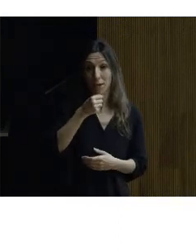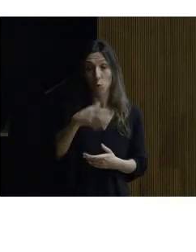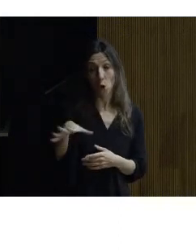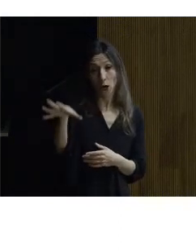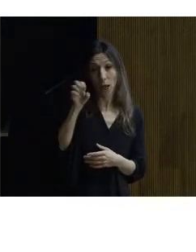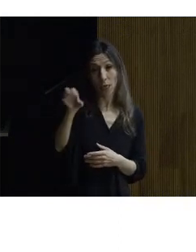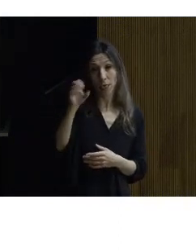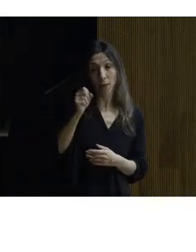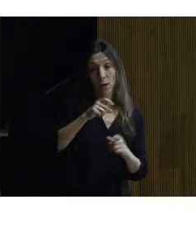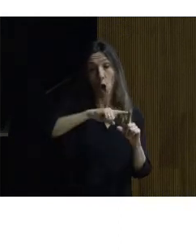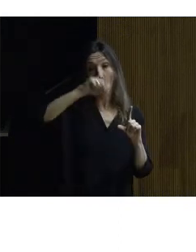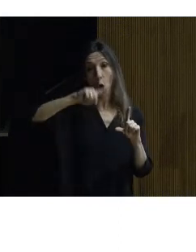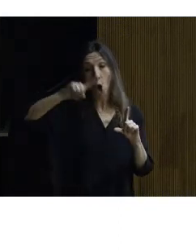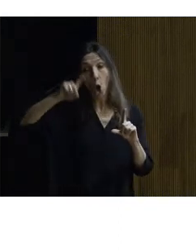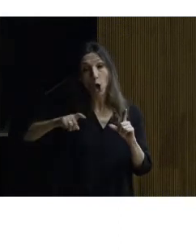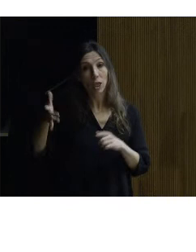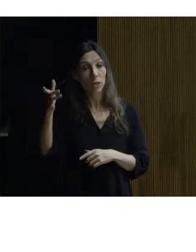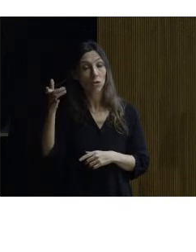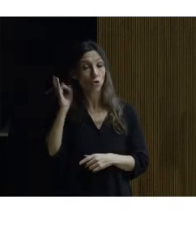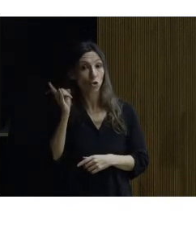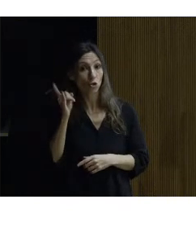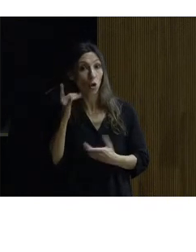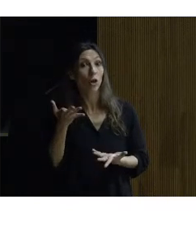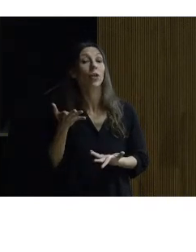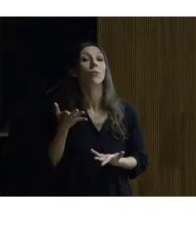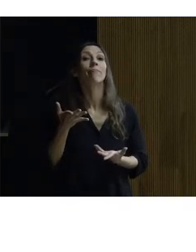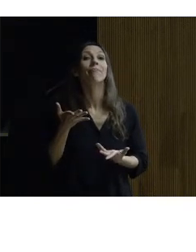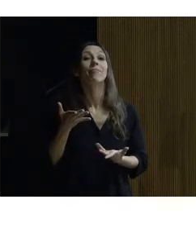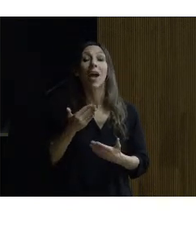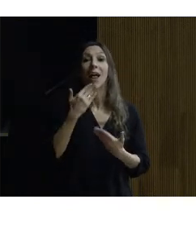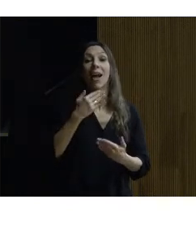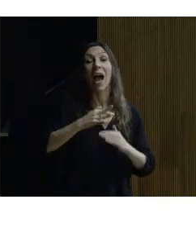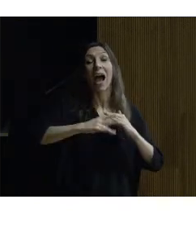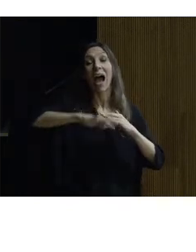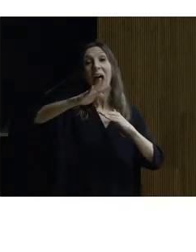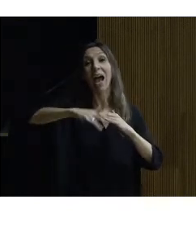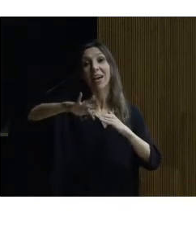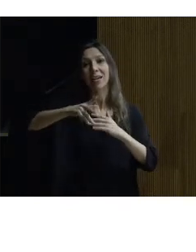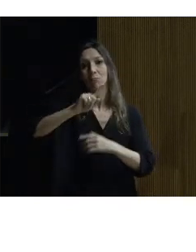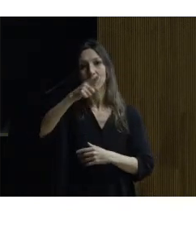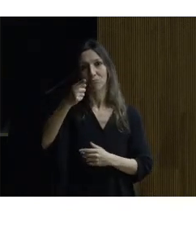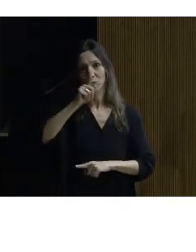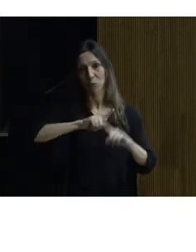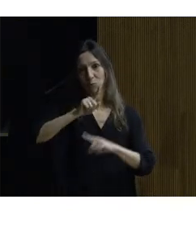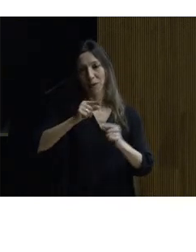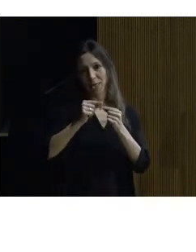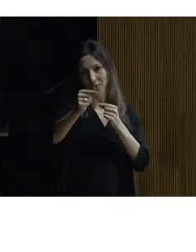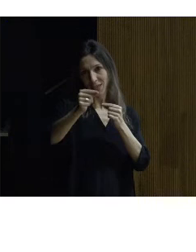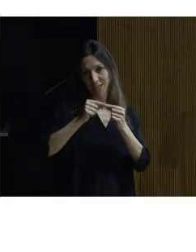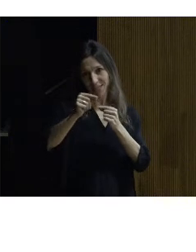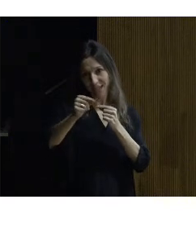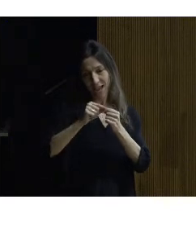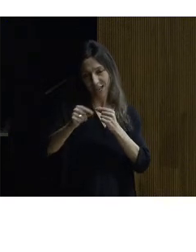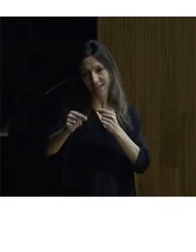la onda de sonido acústica transmitida por el aire y a partir de ahí pues primer problema la distancia de la fuente de emisión